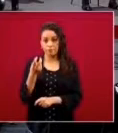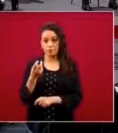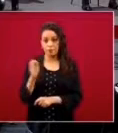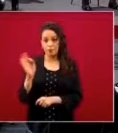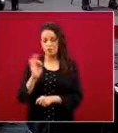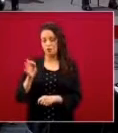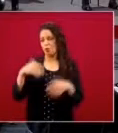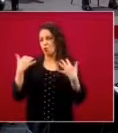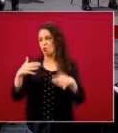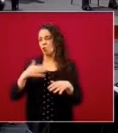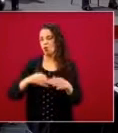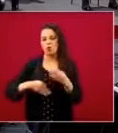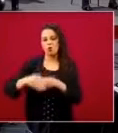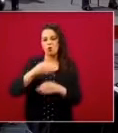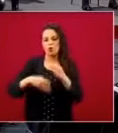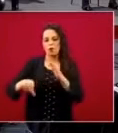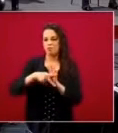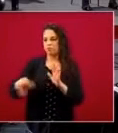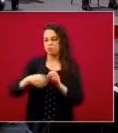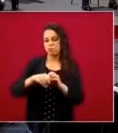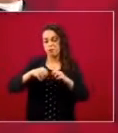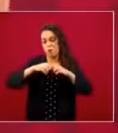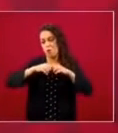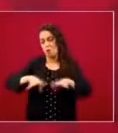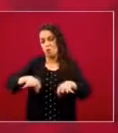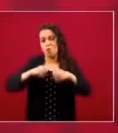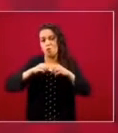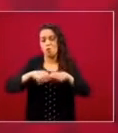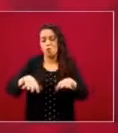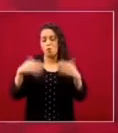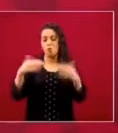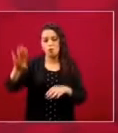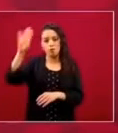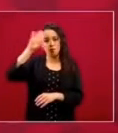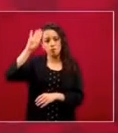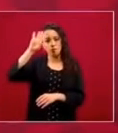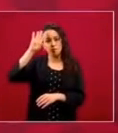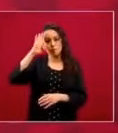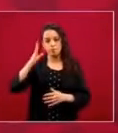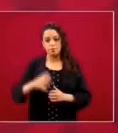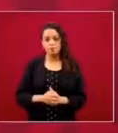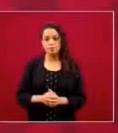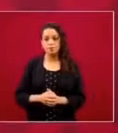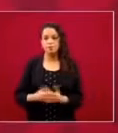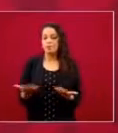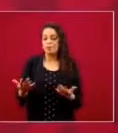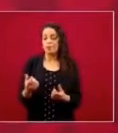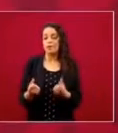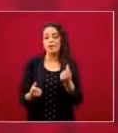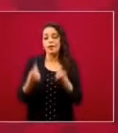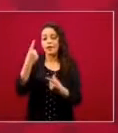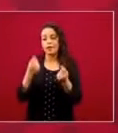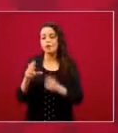Todos los medios, bueno, no todos, honrosas excepciones. Pero